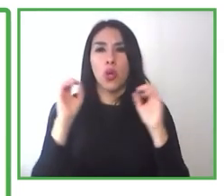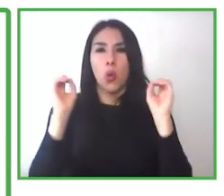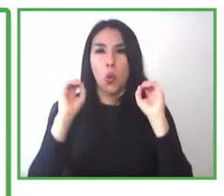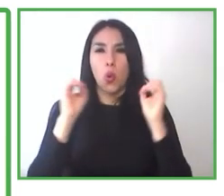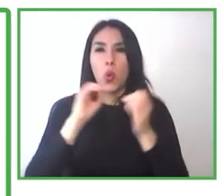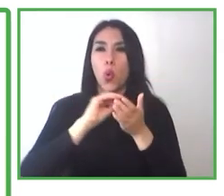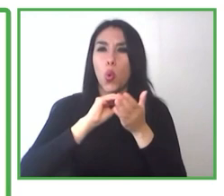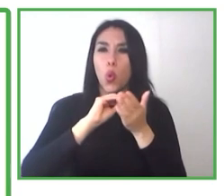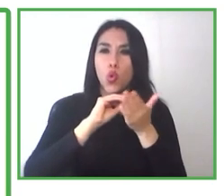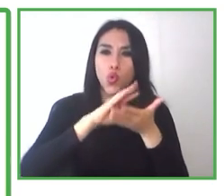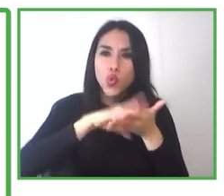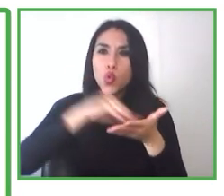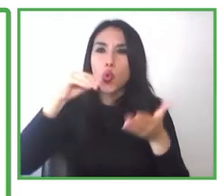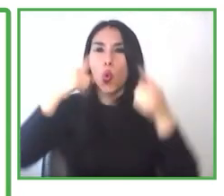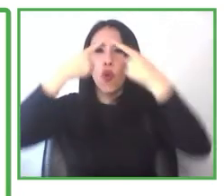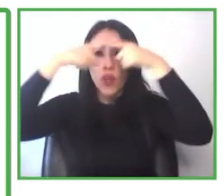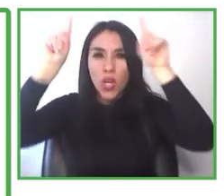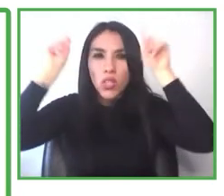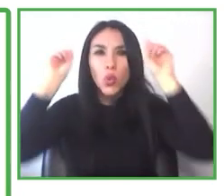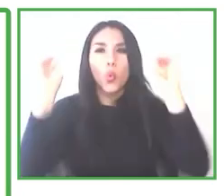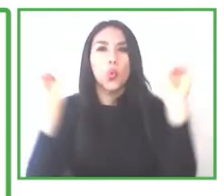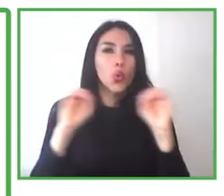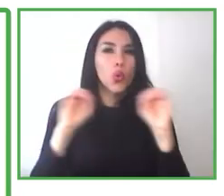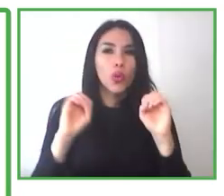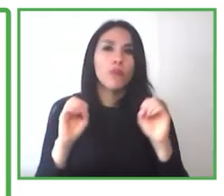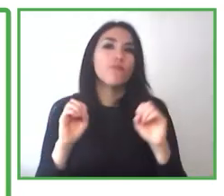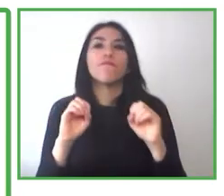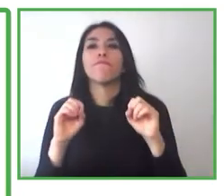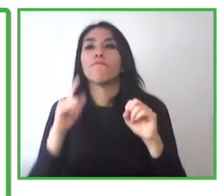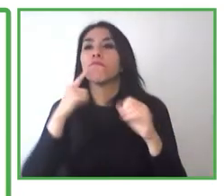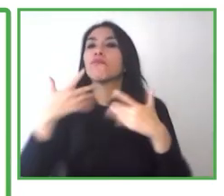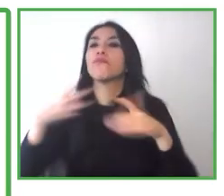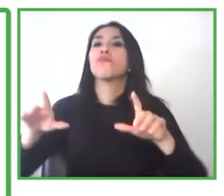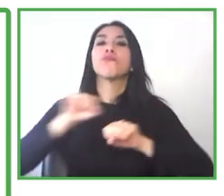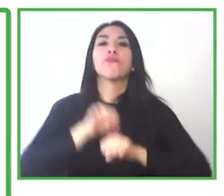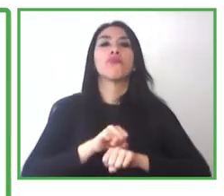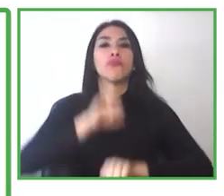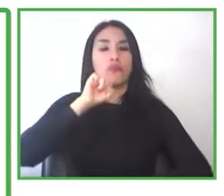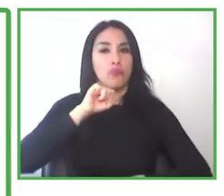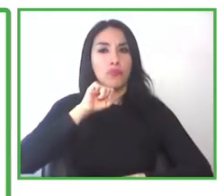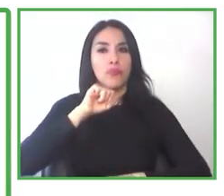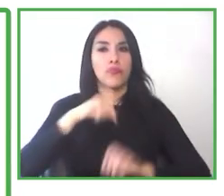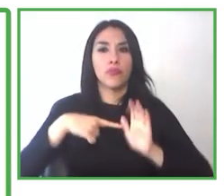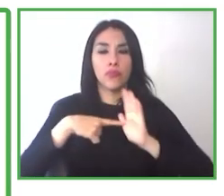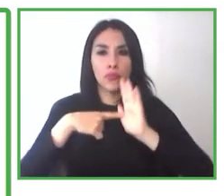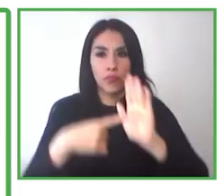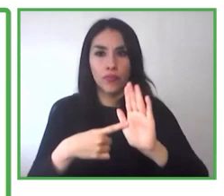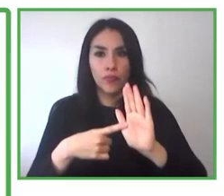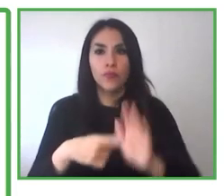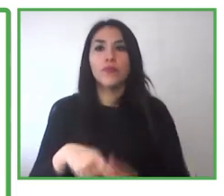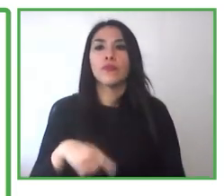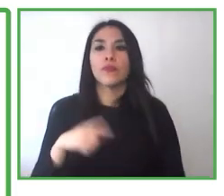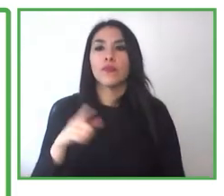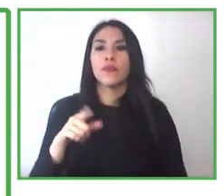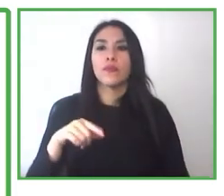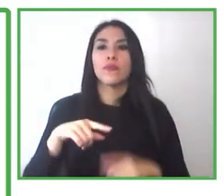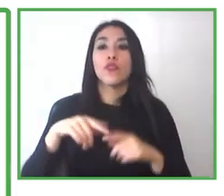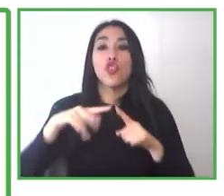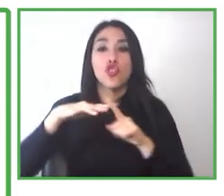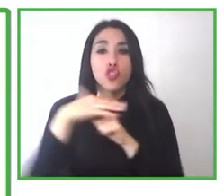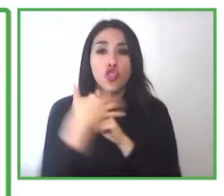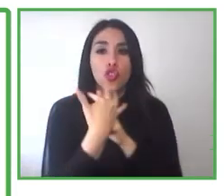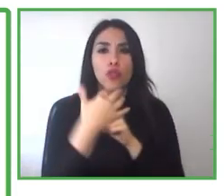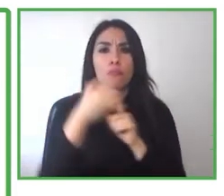Así que los invito a seguir mirando Chile Valora, nuestras competencias, nuestros estándares. Hemos